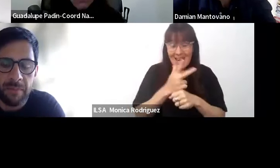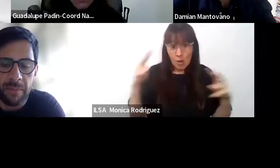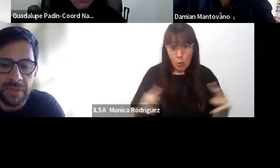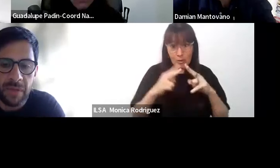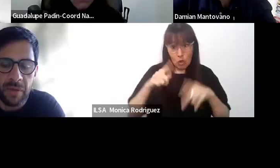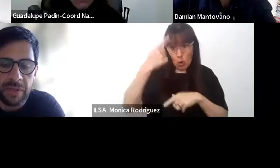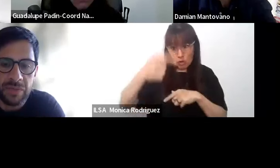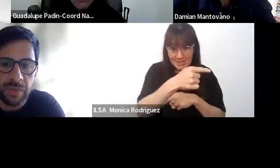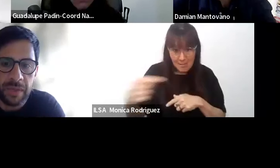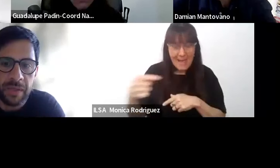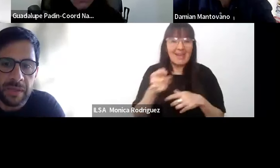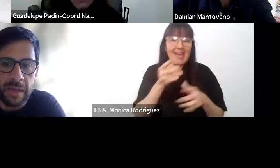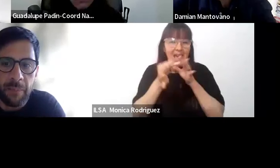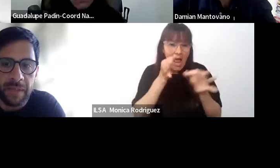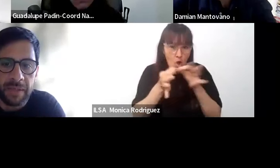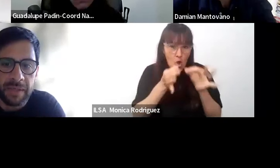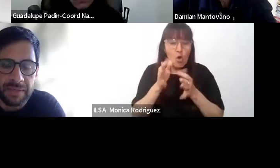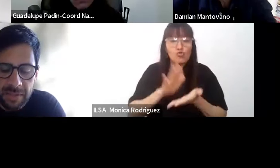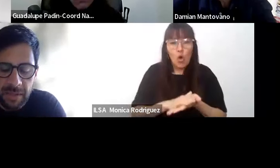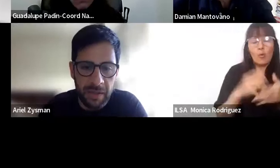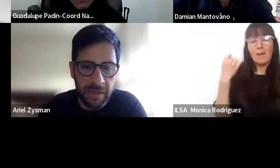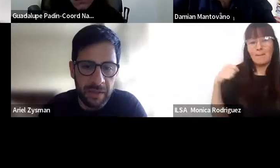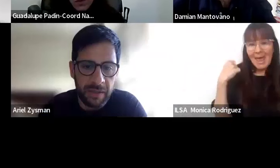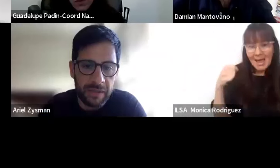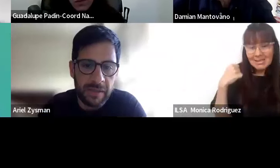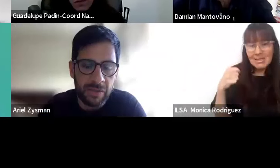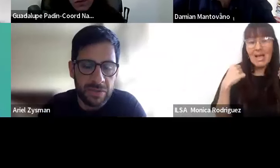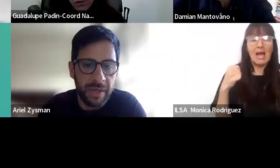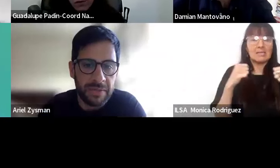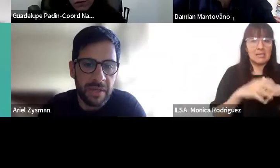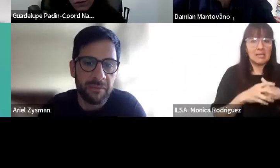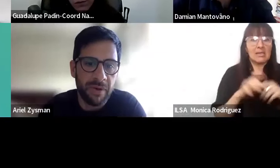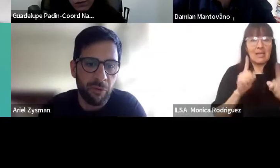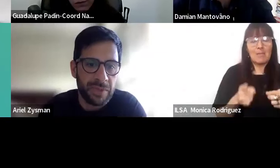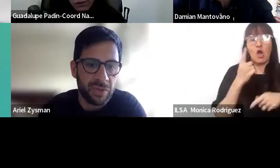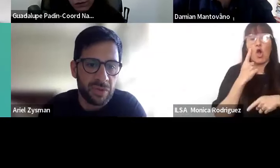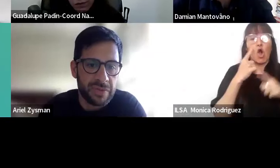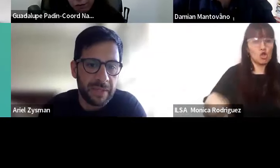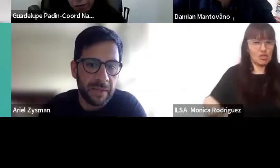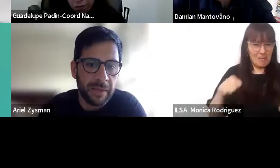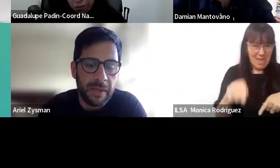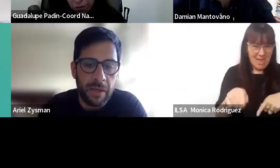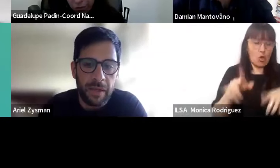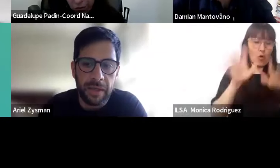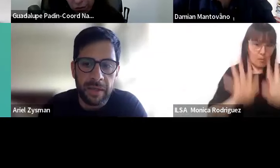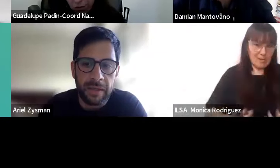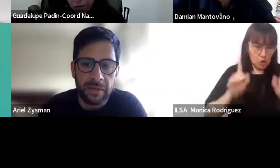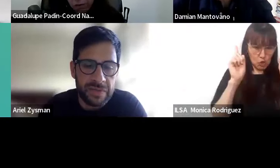viene, vamos a dialogar sobre las prácticas y los saberes en la formación docente.